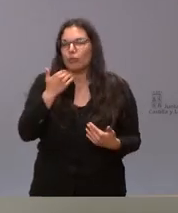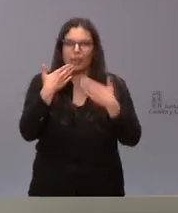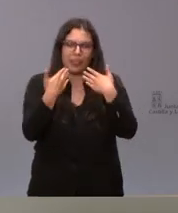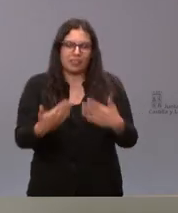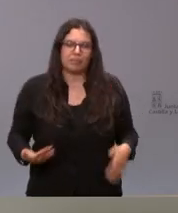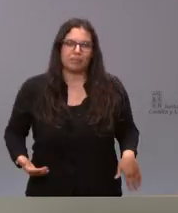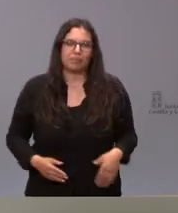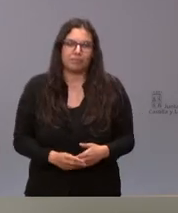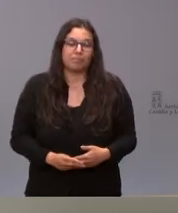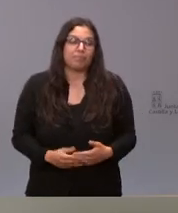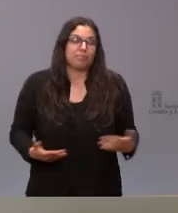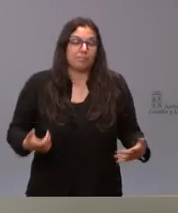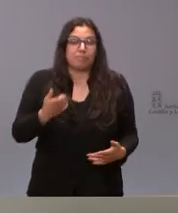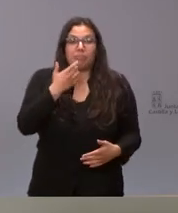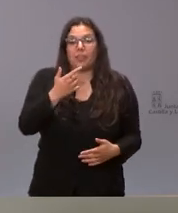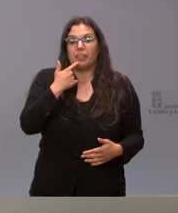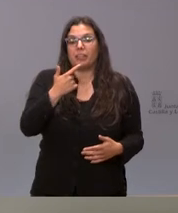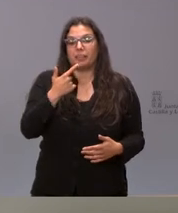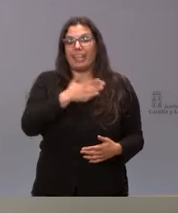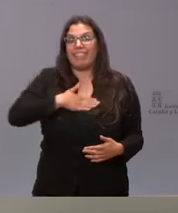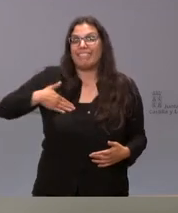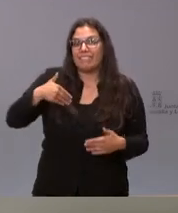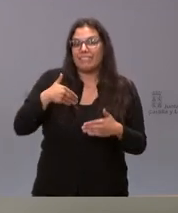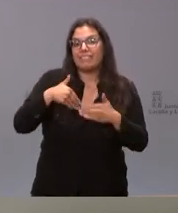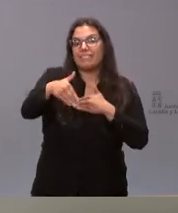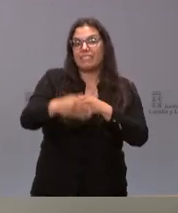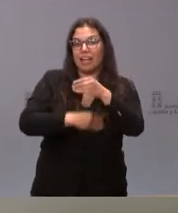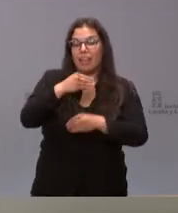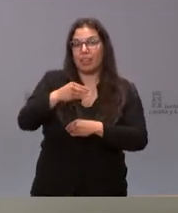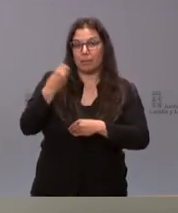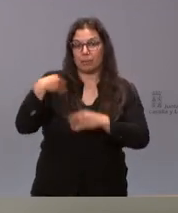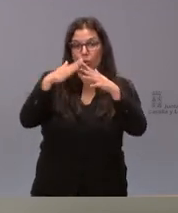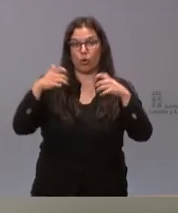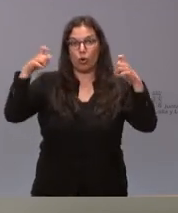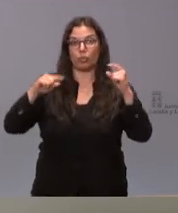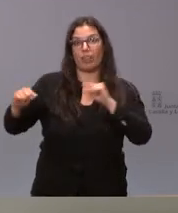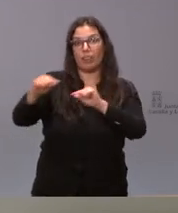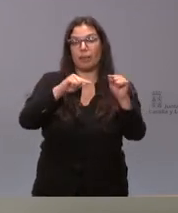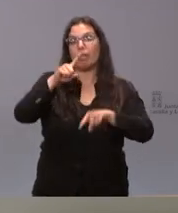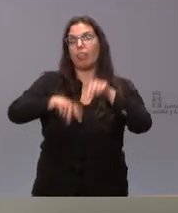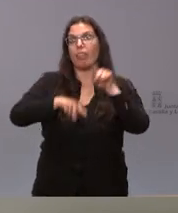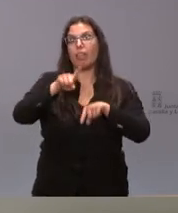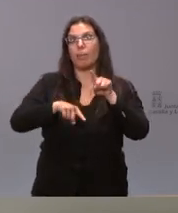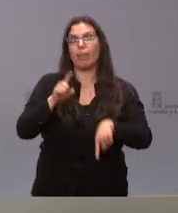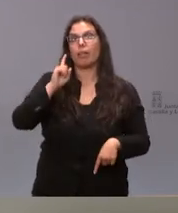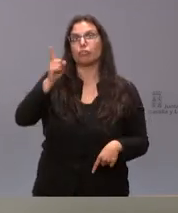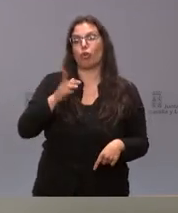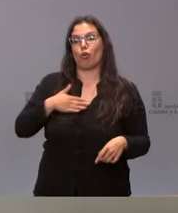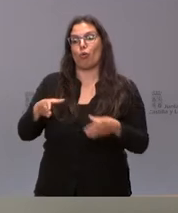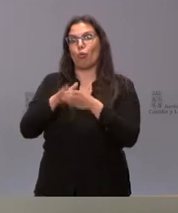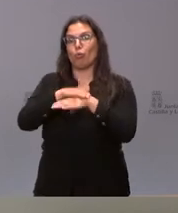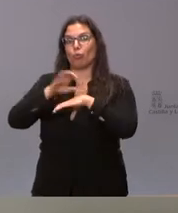si usted habla de propósitos lo que sean los debates en los plenos no dependerá solo de lo que haga el gobierno de Castilla y León